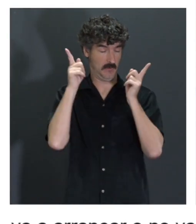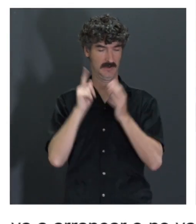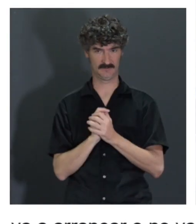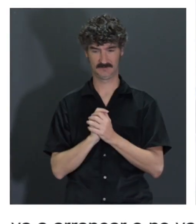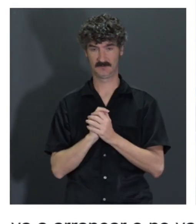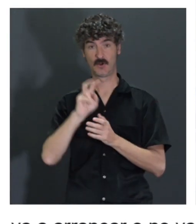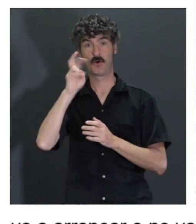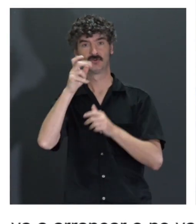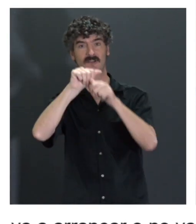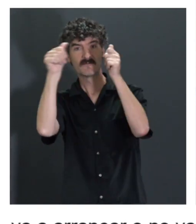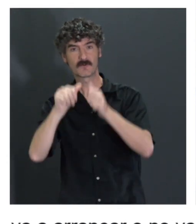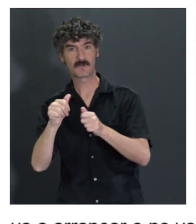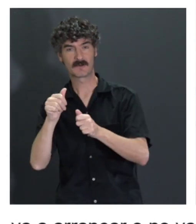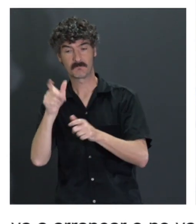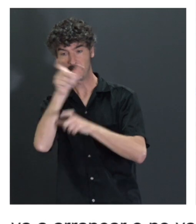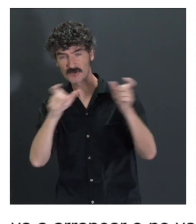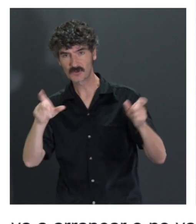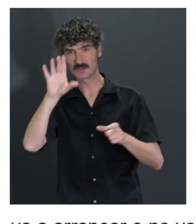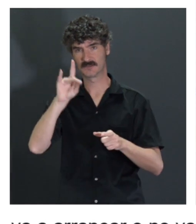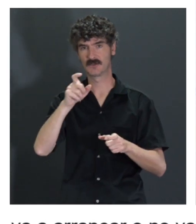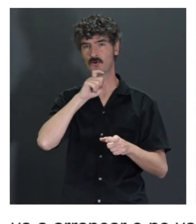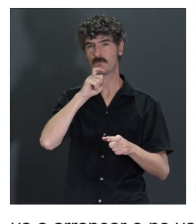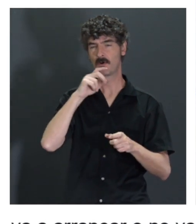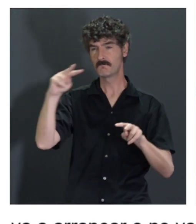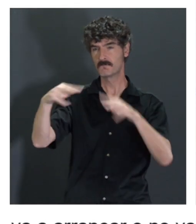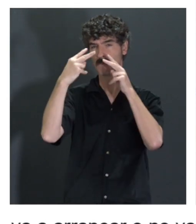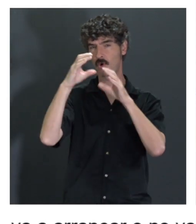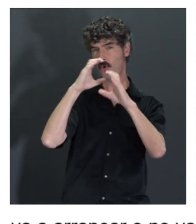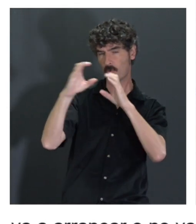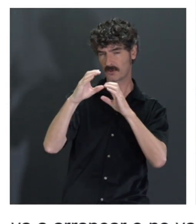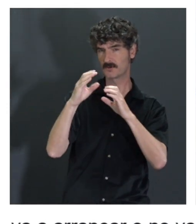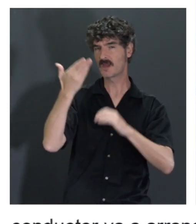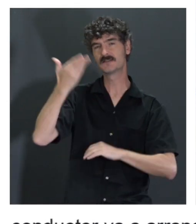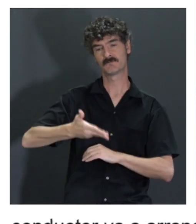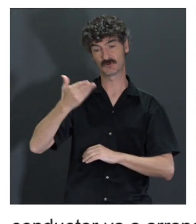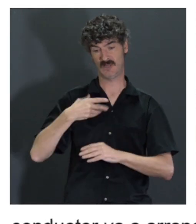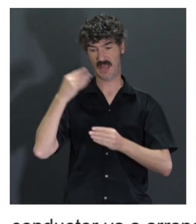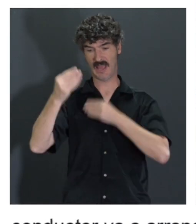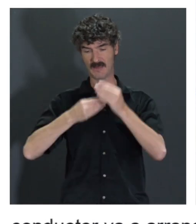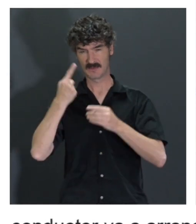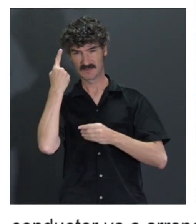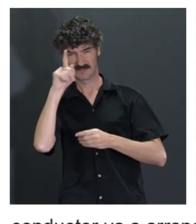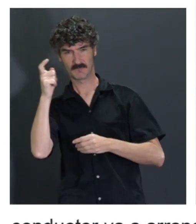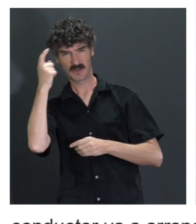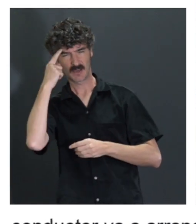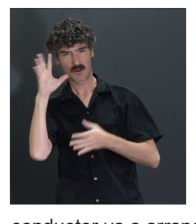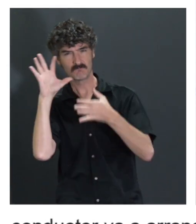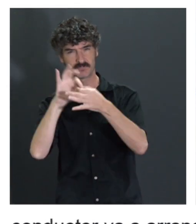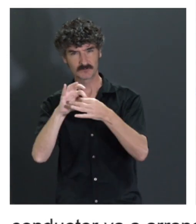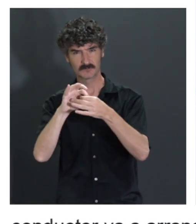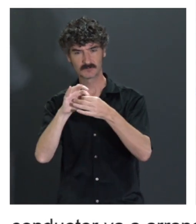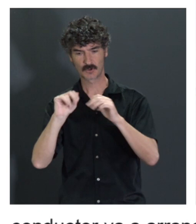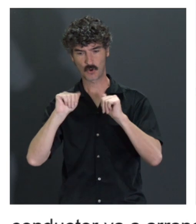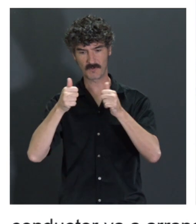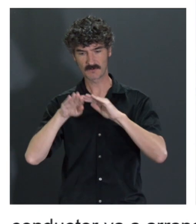Pero para otras personas, sí, la comunicación visual es muy importante. Bueno, ¿cómo vamos a hacer para que el vehículo lo tenga en cuenta? Entonces, al final,